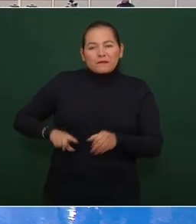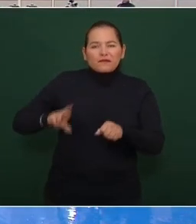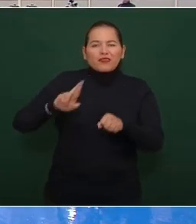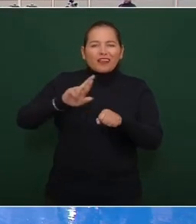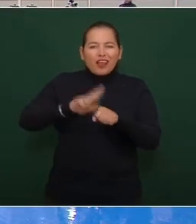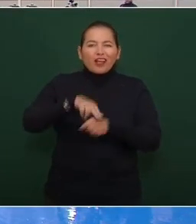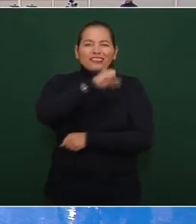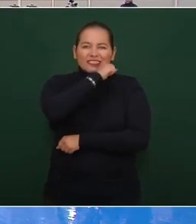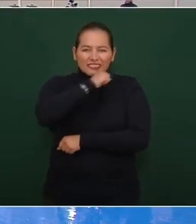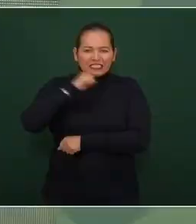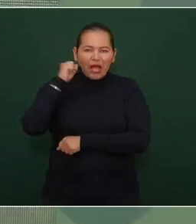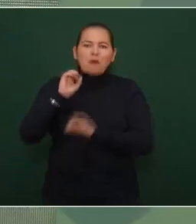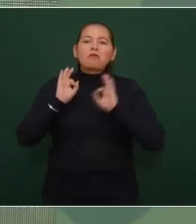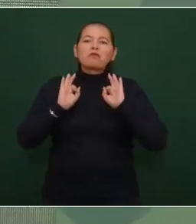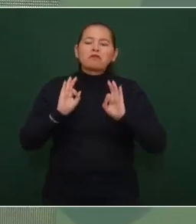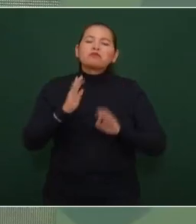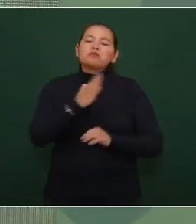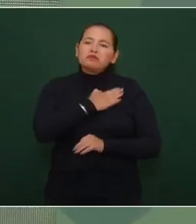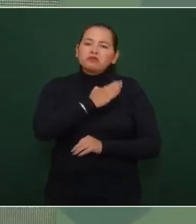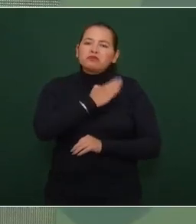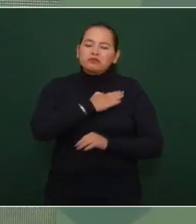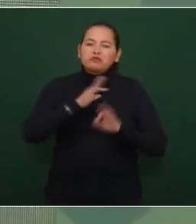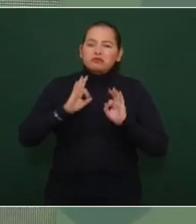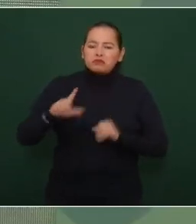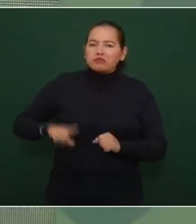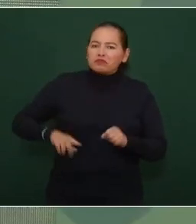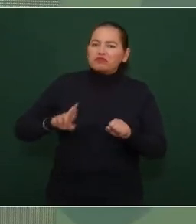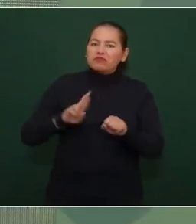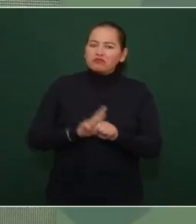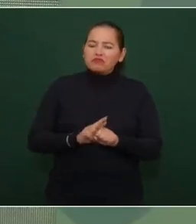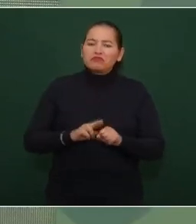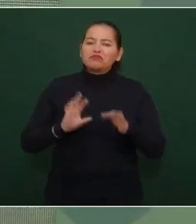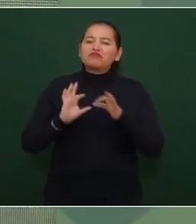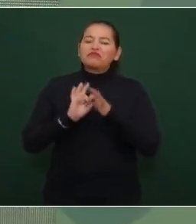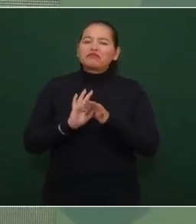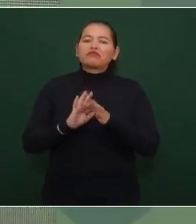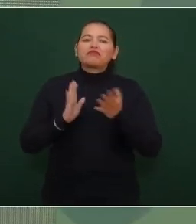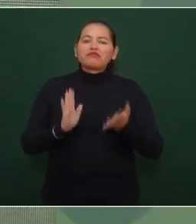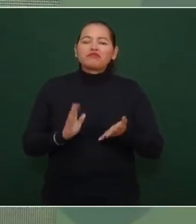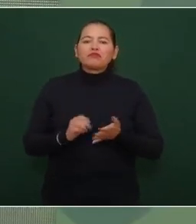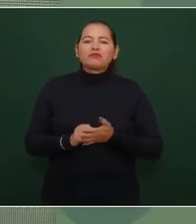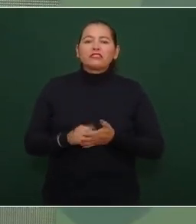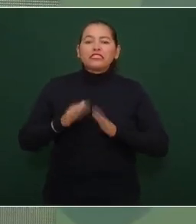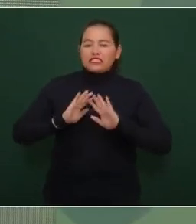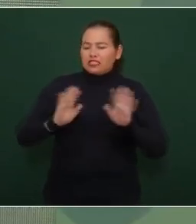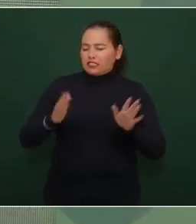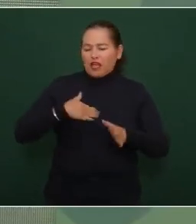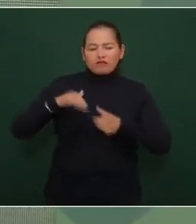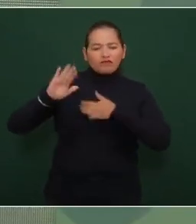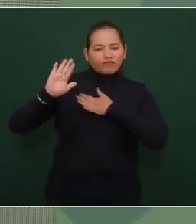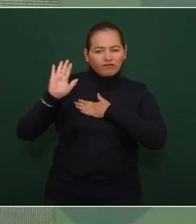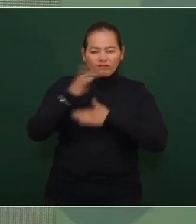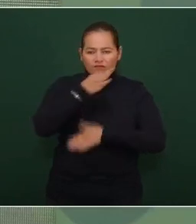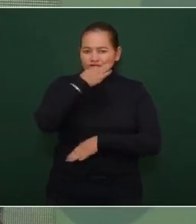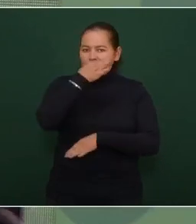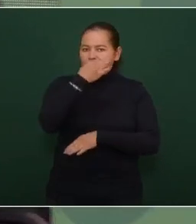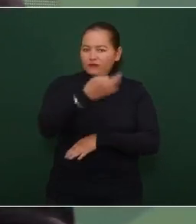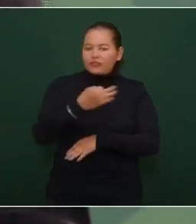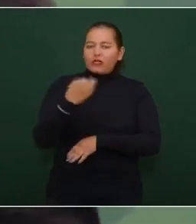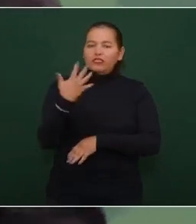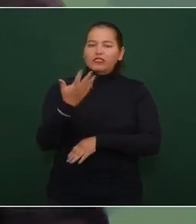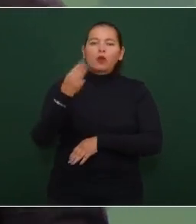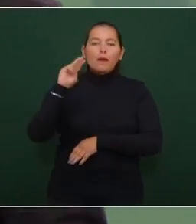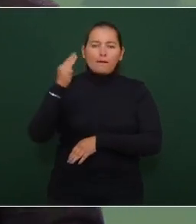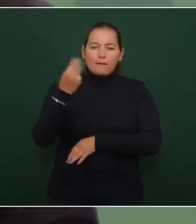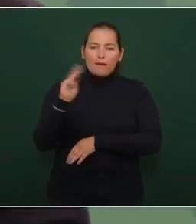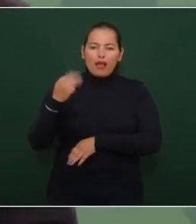gobernante y si voy a estar como ya lo comenté el día 5 de mayo